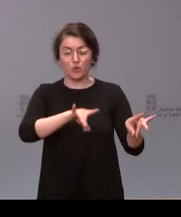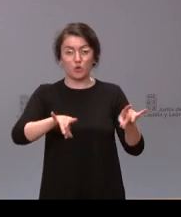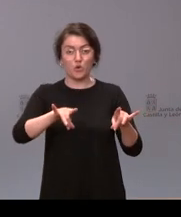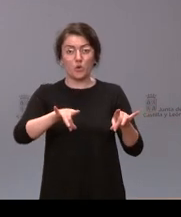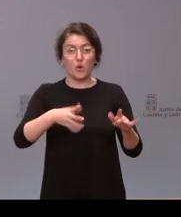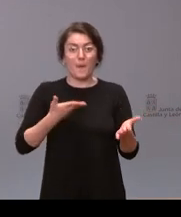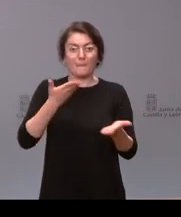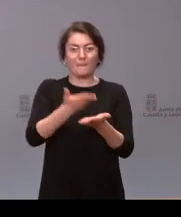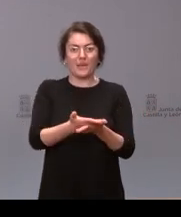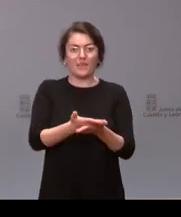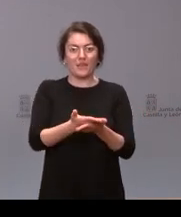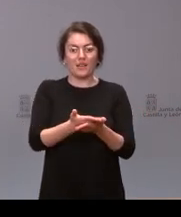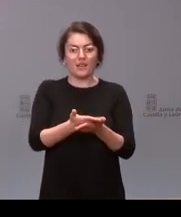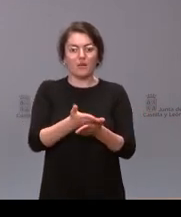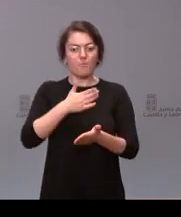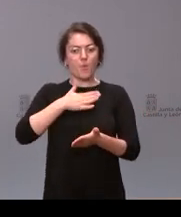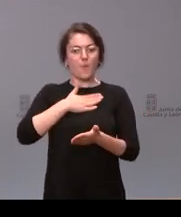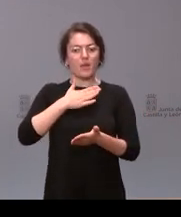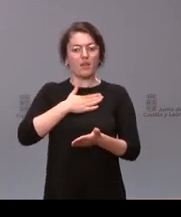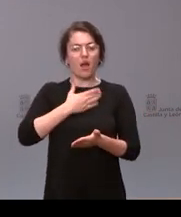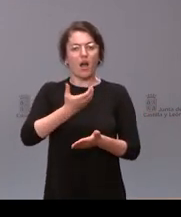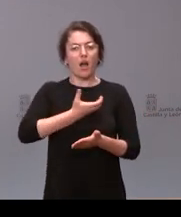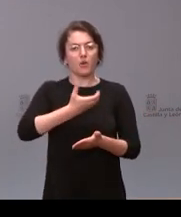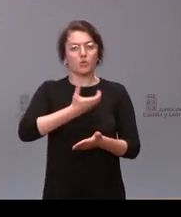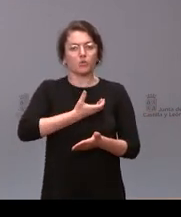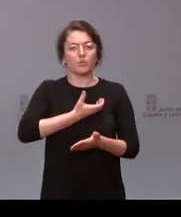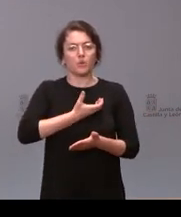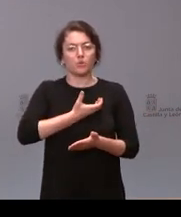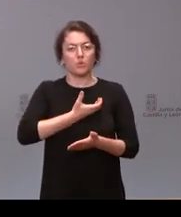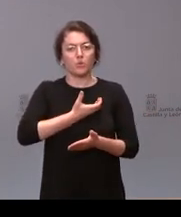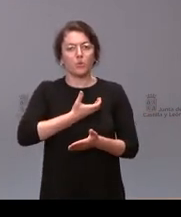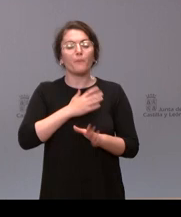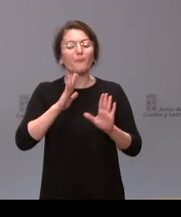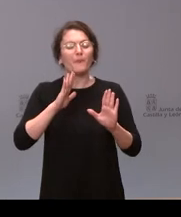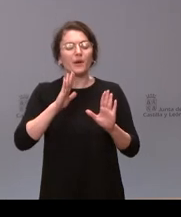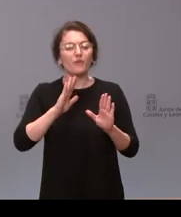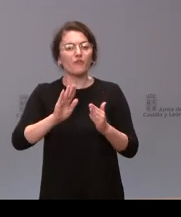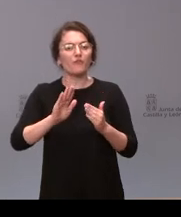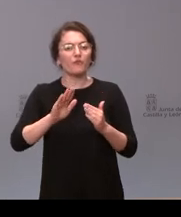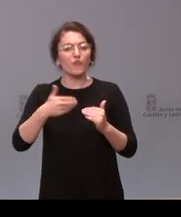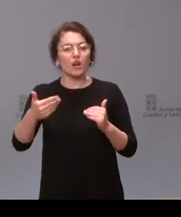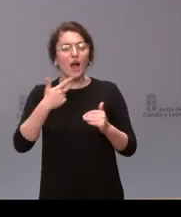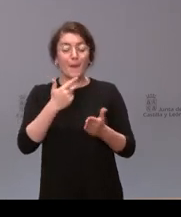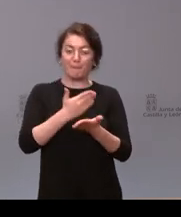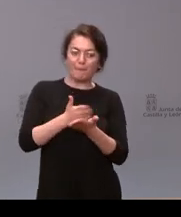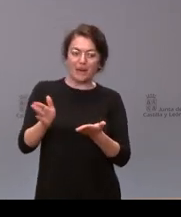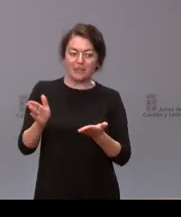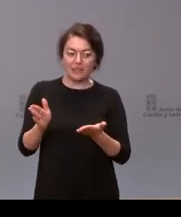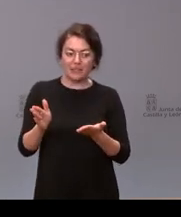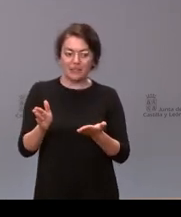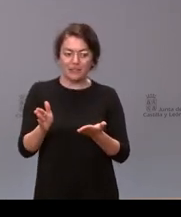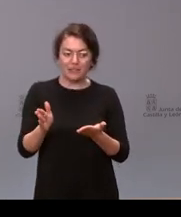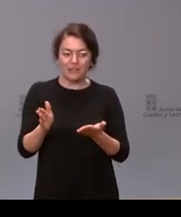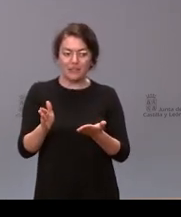del Ayuntamiento de Mieres, pero está situado dentro de una comunidad autónoma distinta, está en Castilla y León. Aparte de ese inicio de